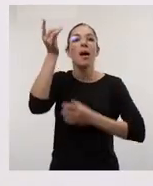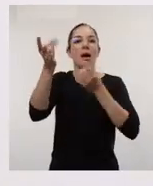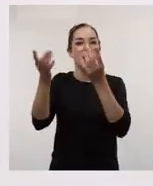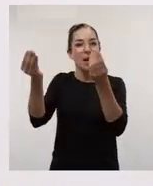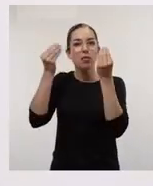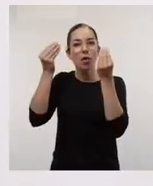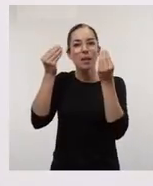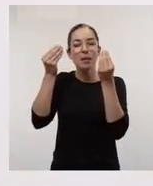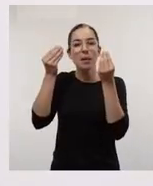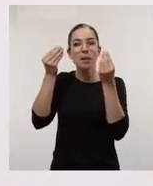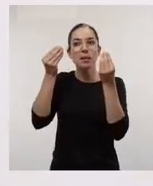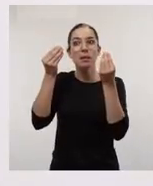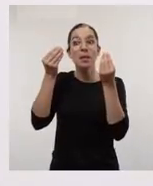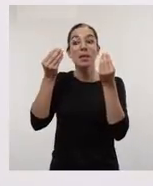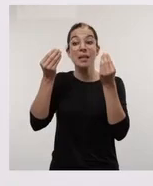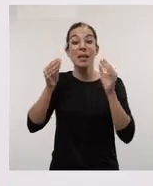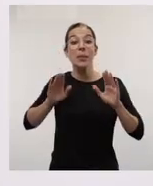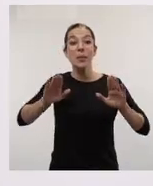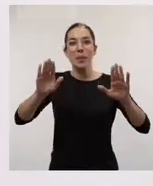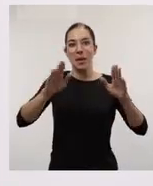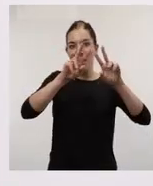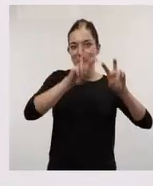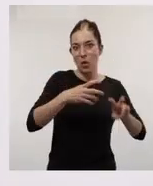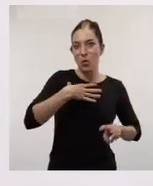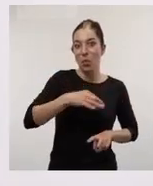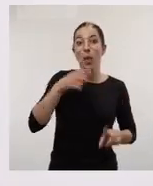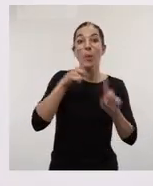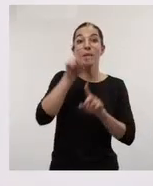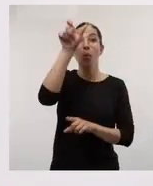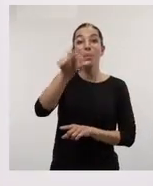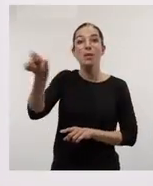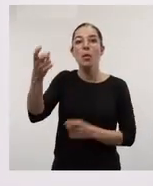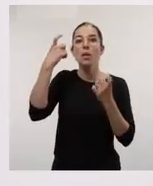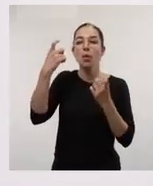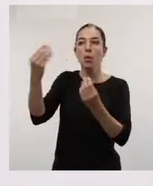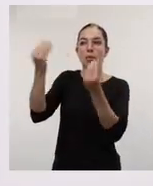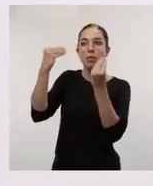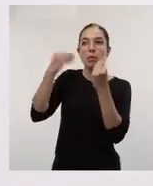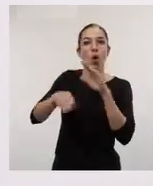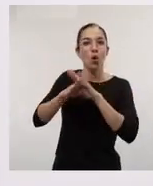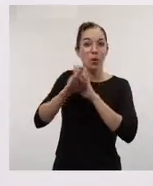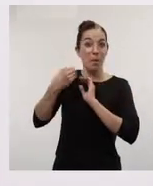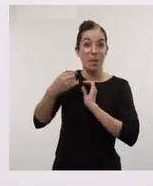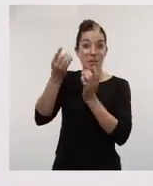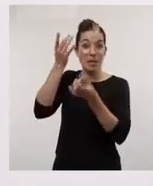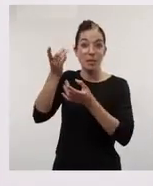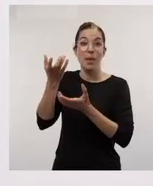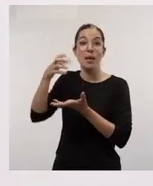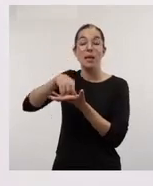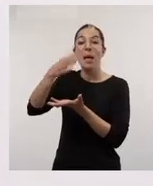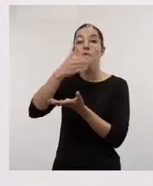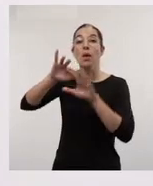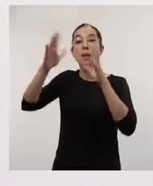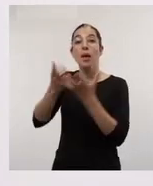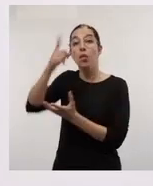realicen actividades que se puedan desarrollar de forma asíncrona para que el alumno continúe formándose con estas actividades que propone la Escuela